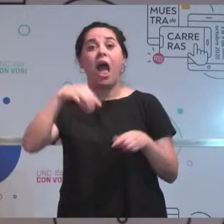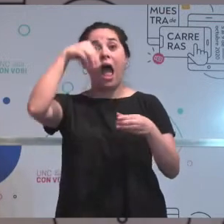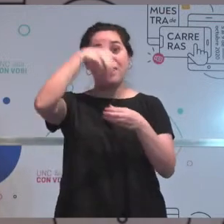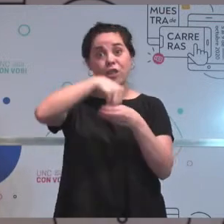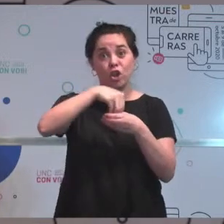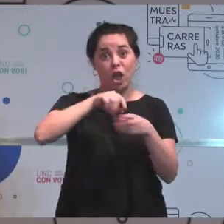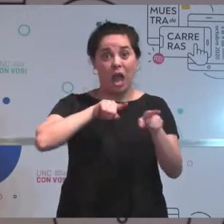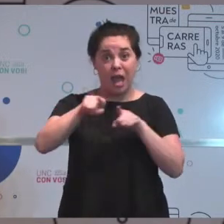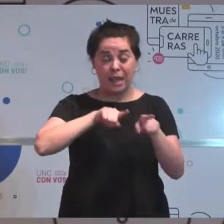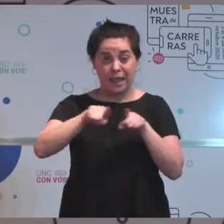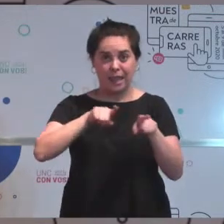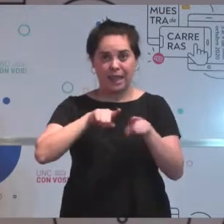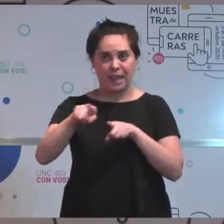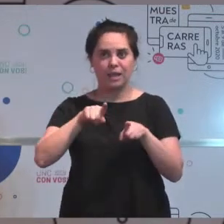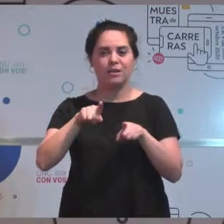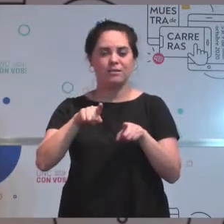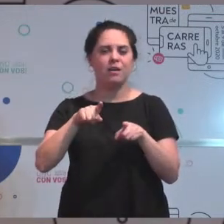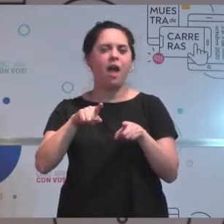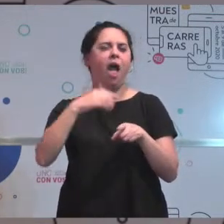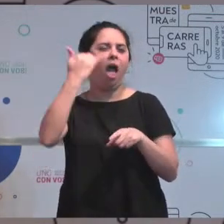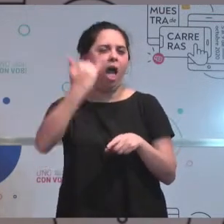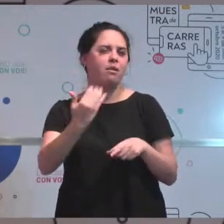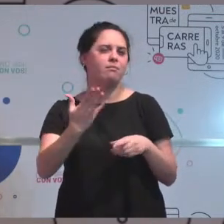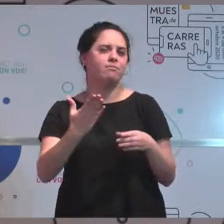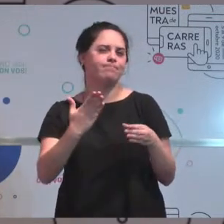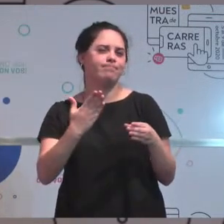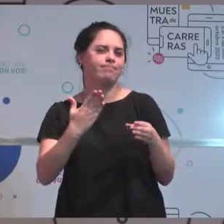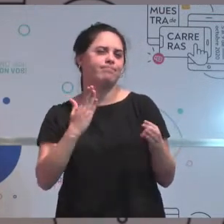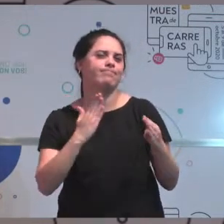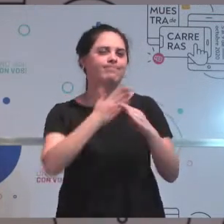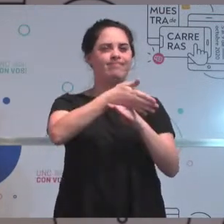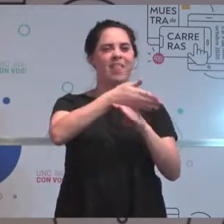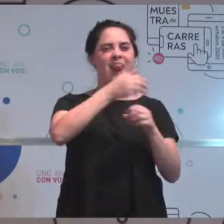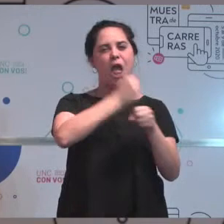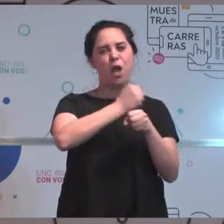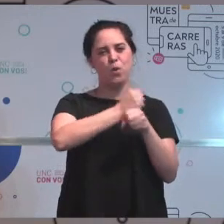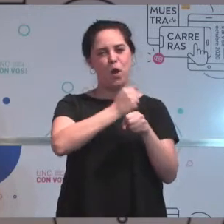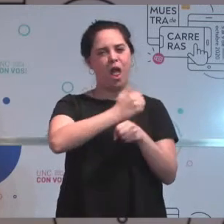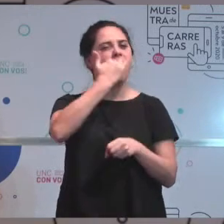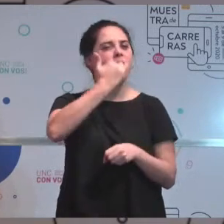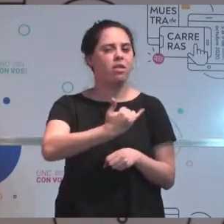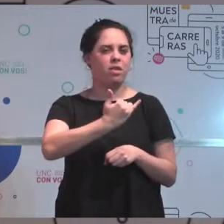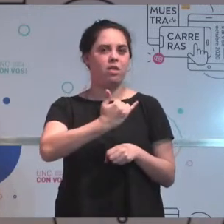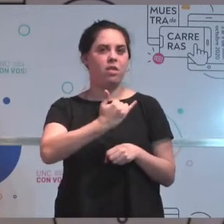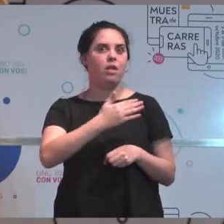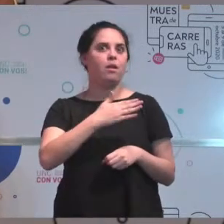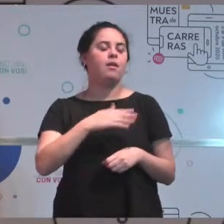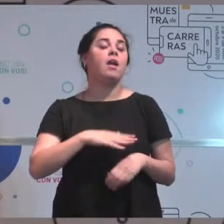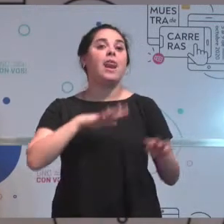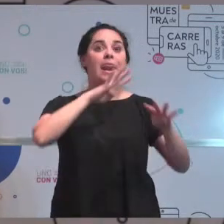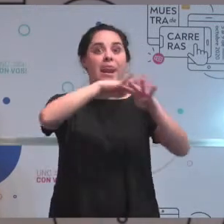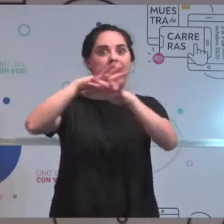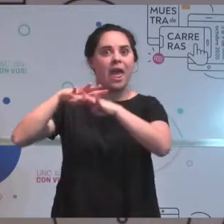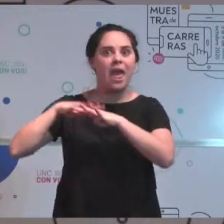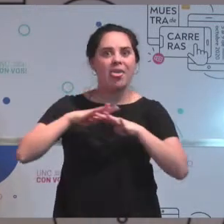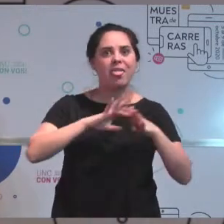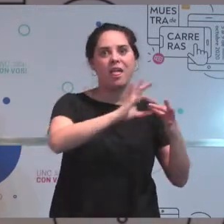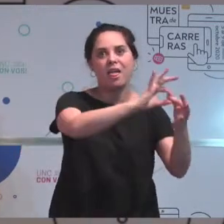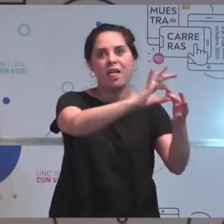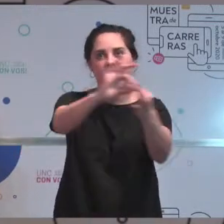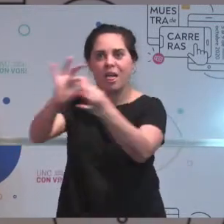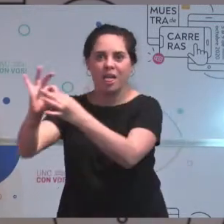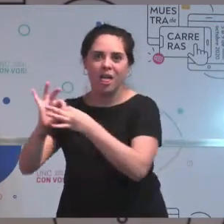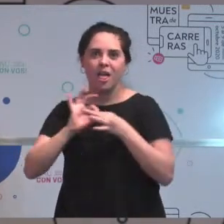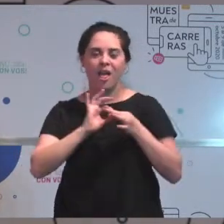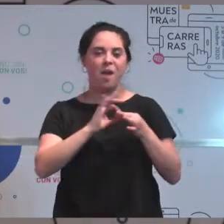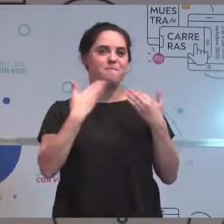ya se va dando esta inserción laboral y también esto permite ir construyendo redes que van a permitir en la